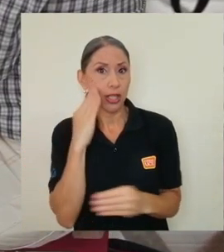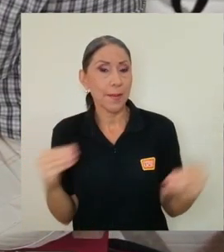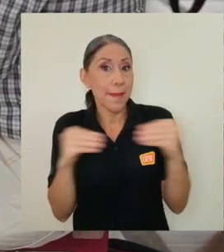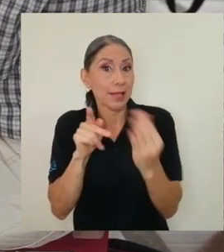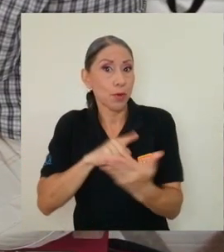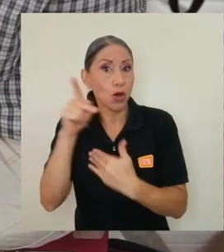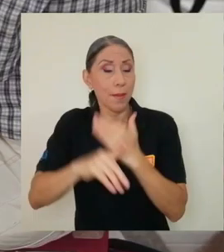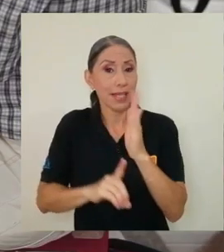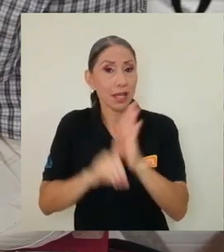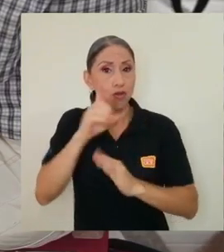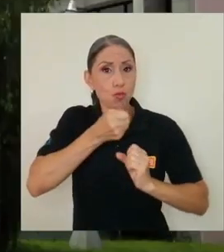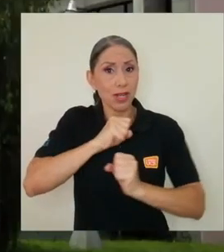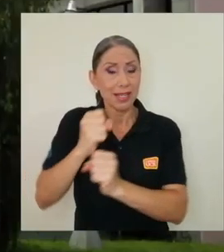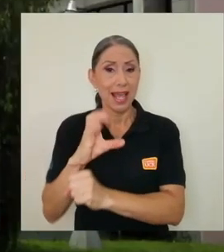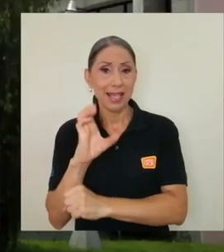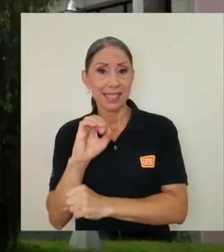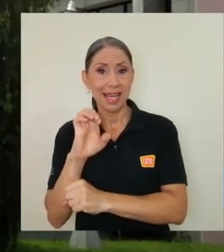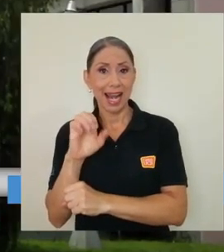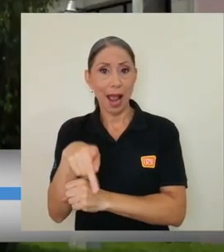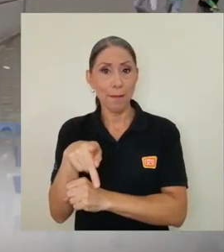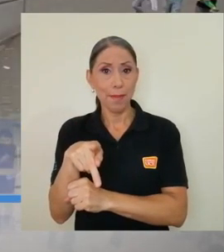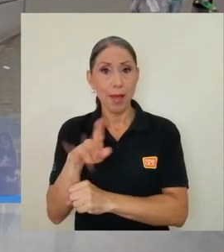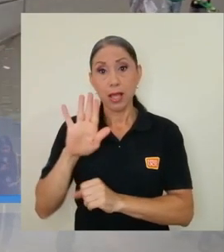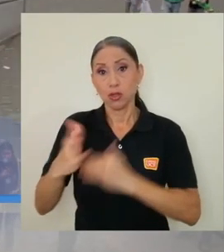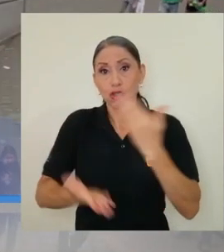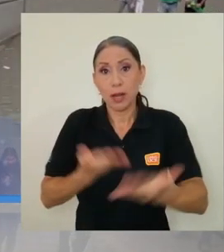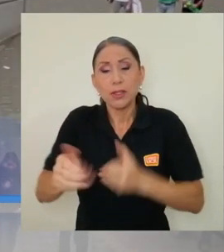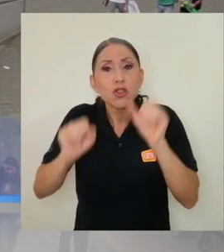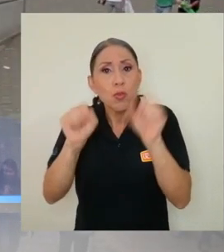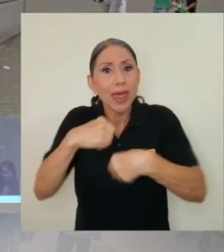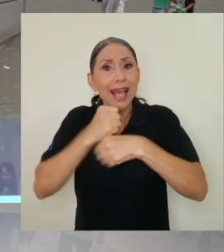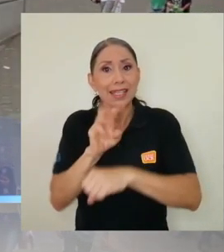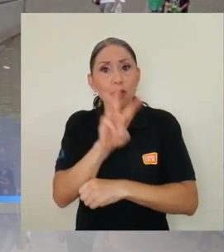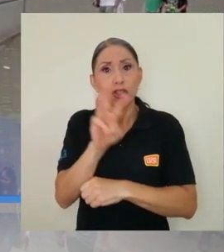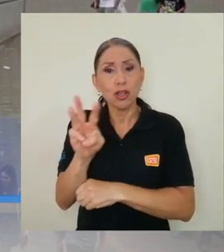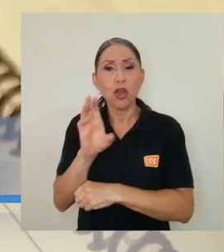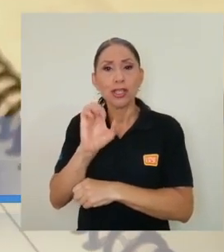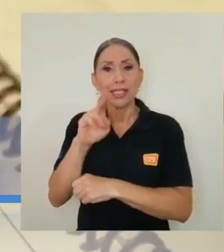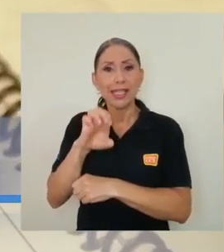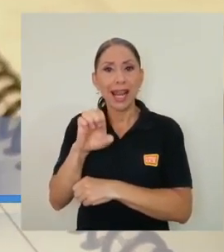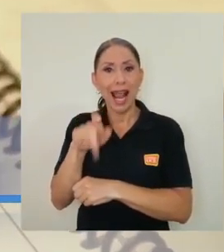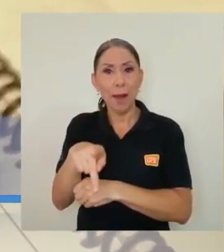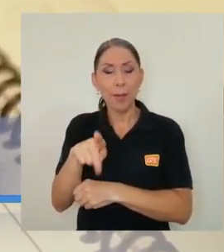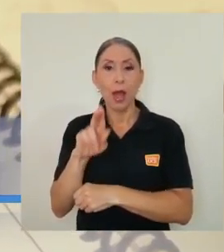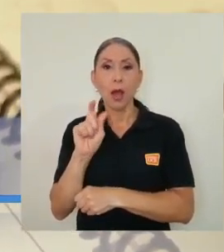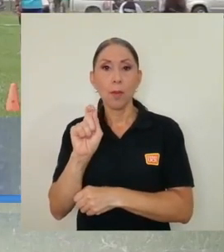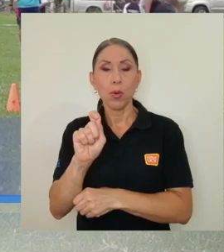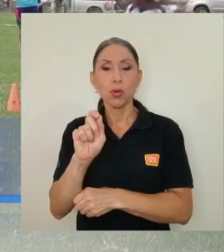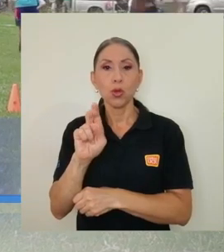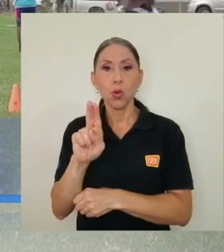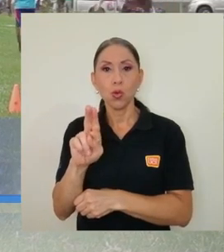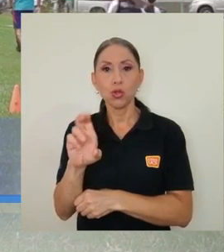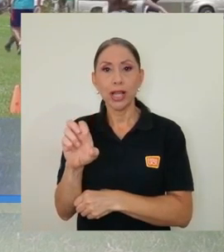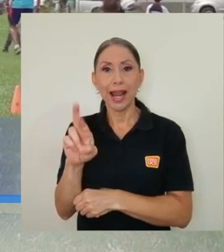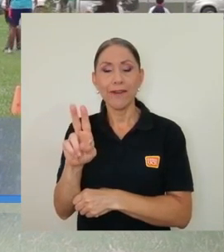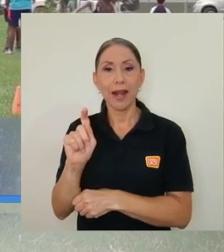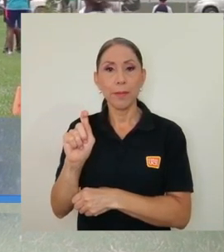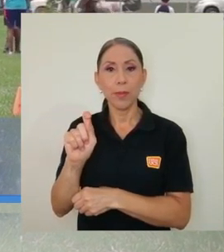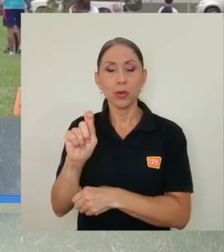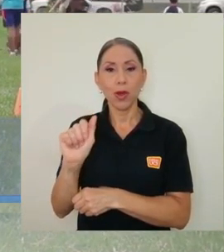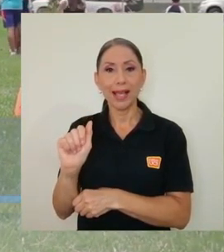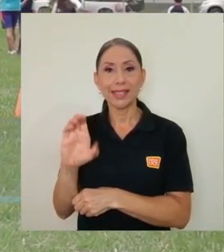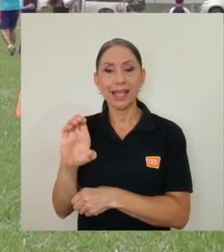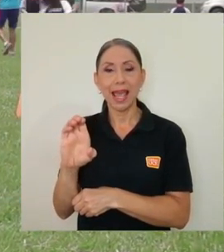conocer más sobre el programa de desarrollo municipal del CICAP y sus servicios pueden hacerlo en el sitio cicap.ucr.ac